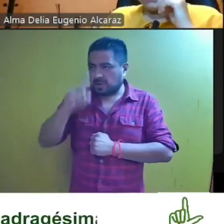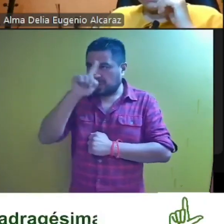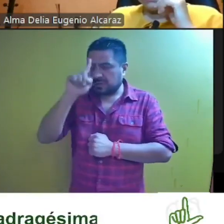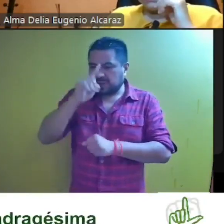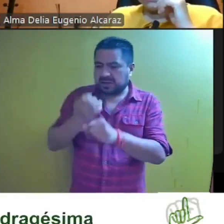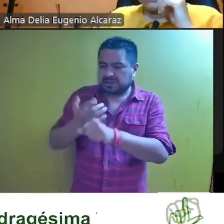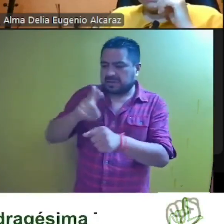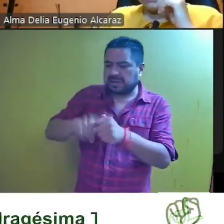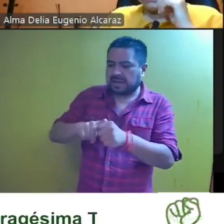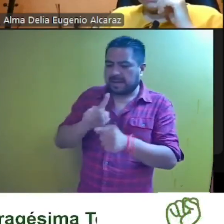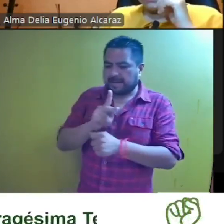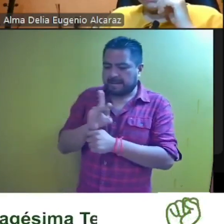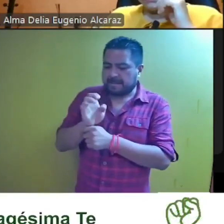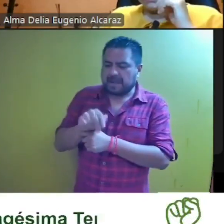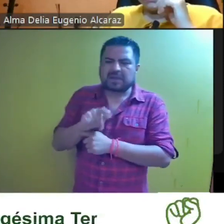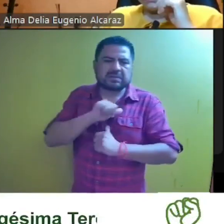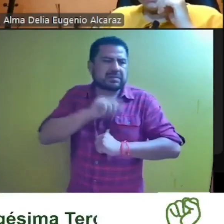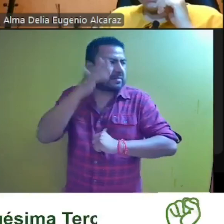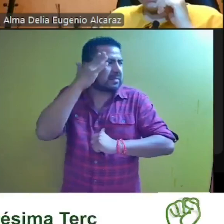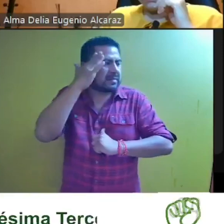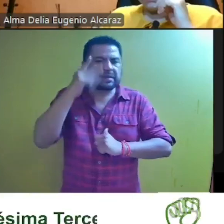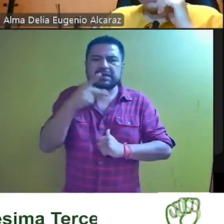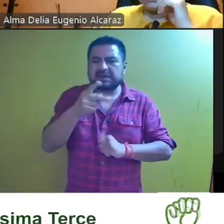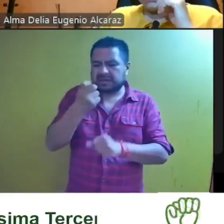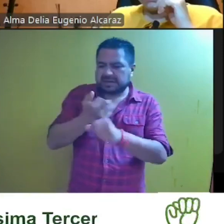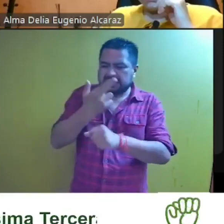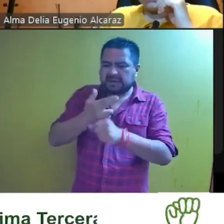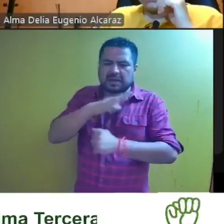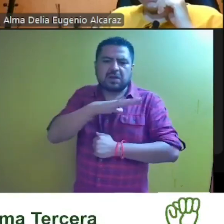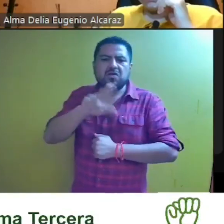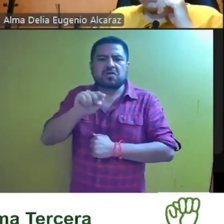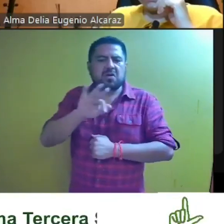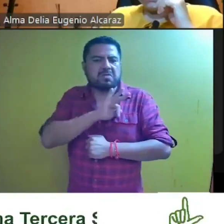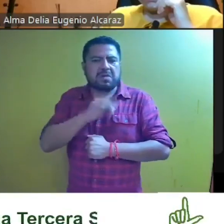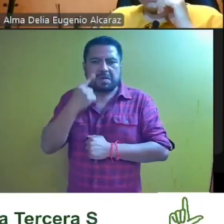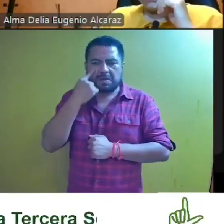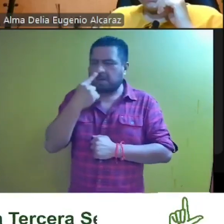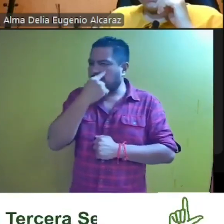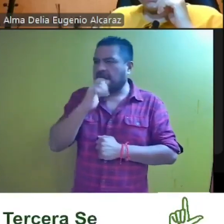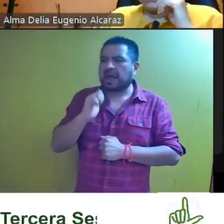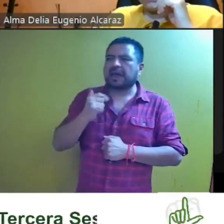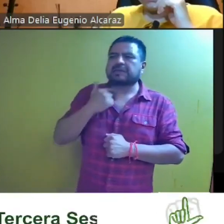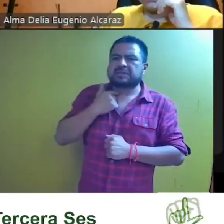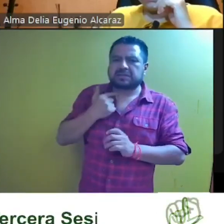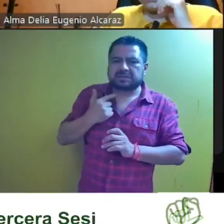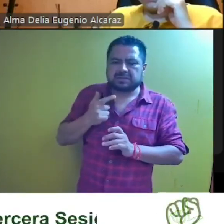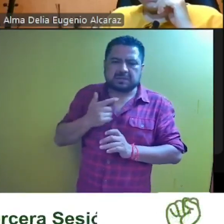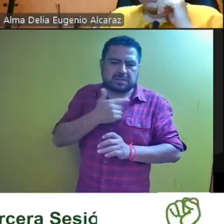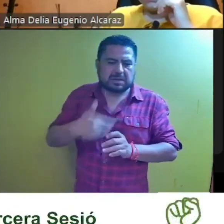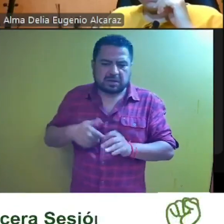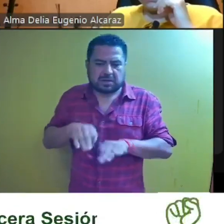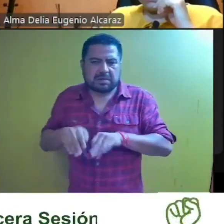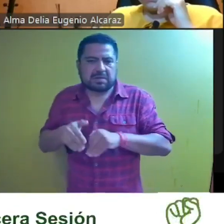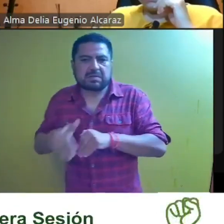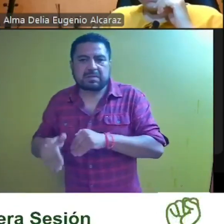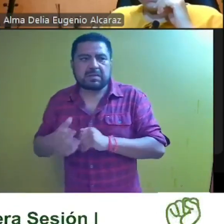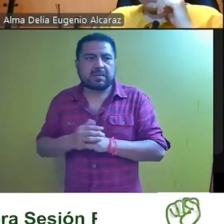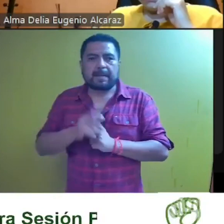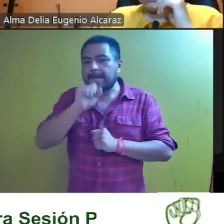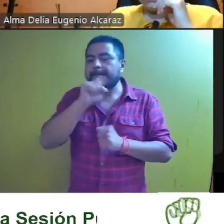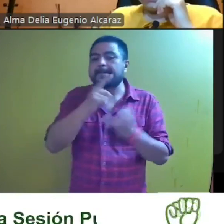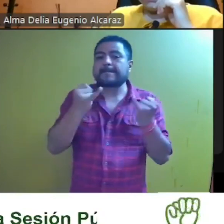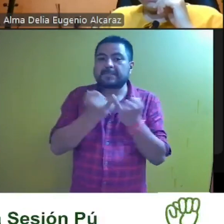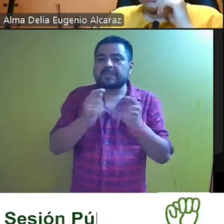estatal del pan quien ostente la titularidad de secretario general no puede considerarse presidente en funciones de igual forma que la